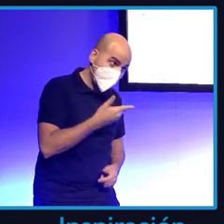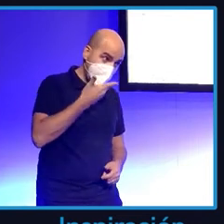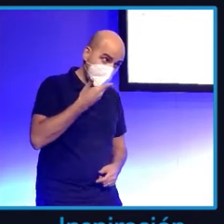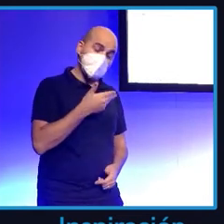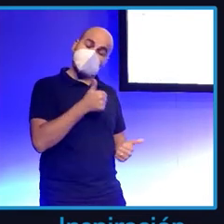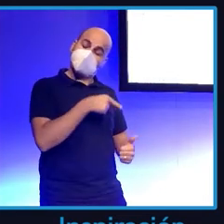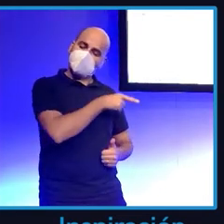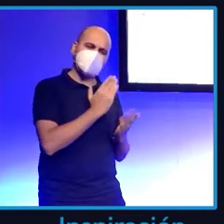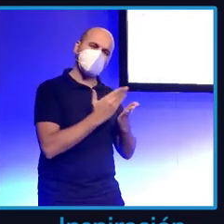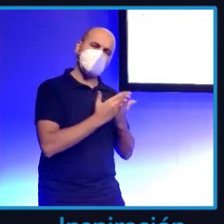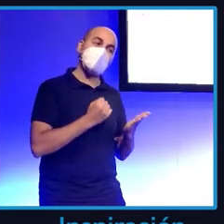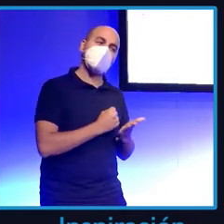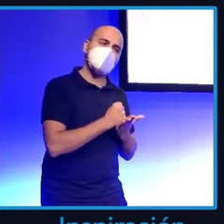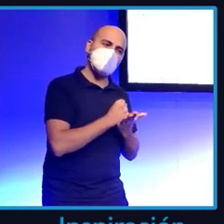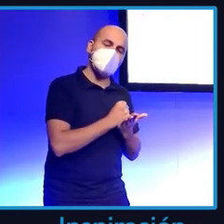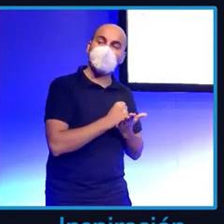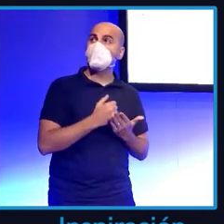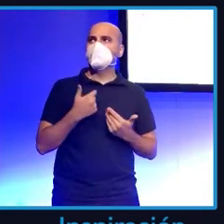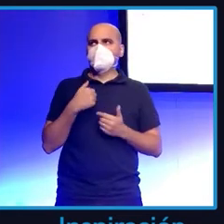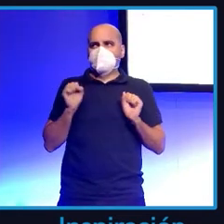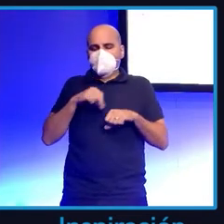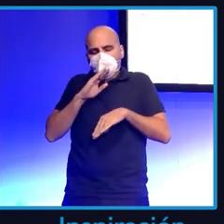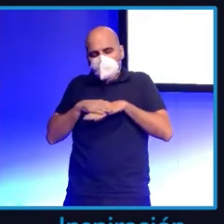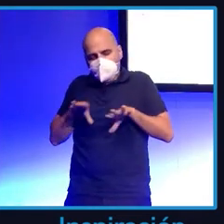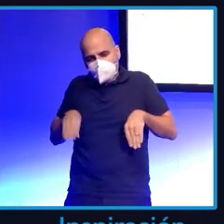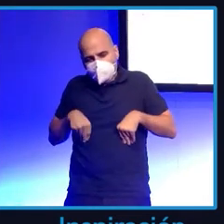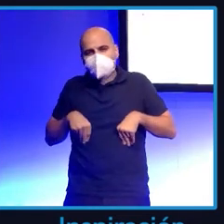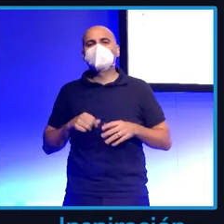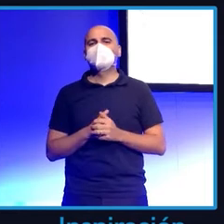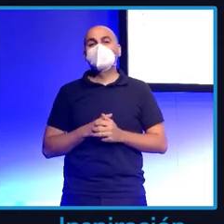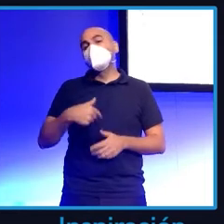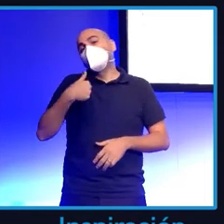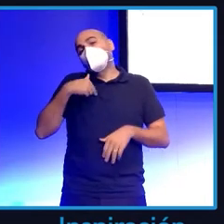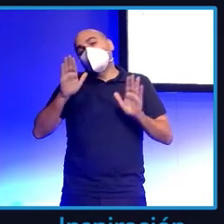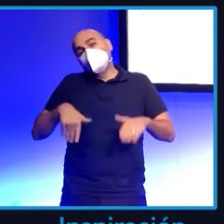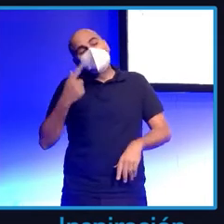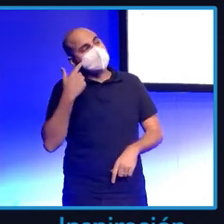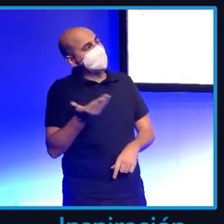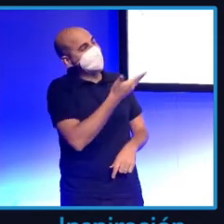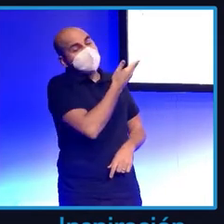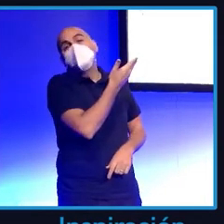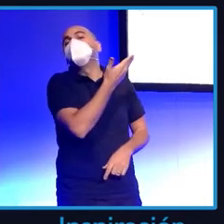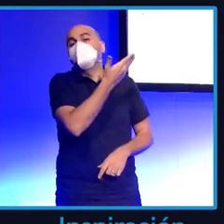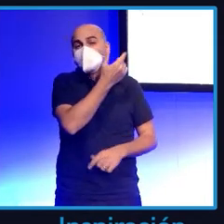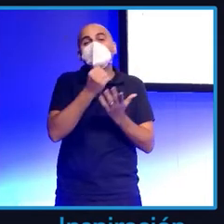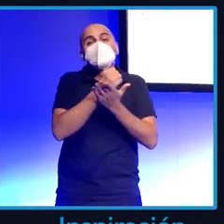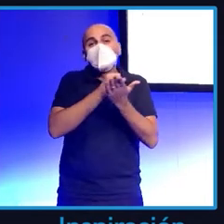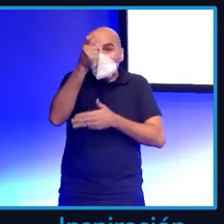yo muy evidente, les hice caso. Y estaba en esta farmacia, en Villascusa de Aro. 500 habitantes, más ovejas que habitantes.